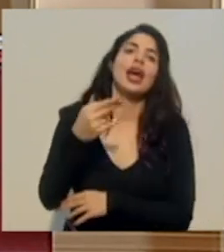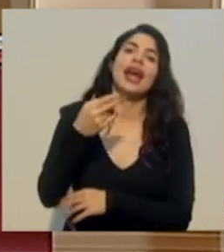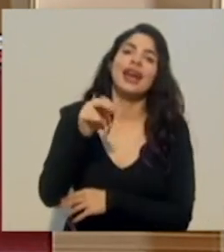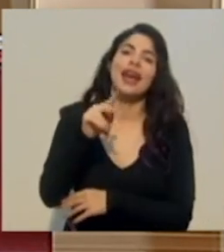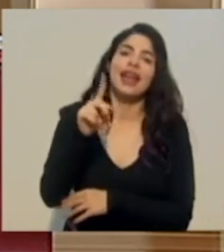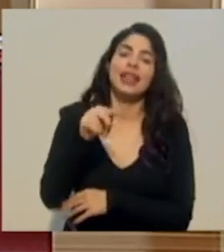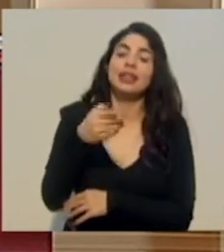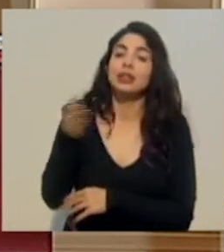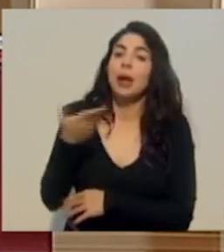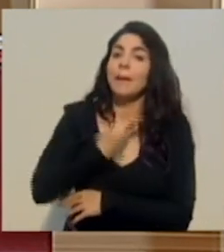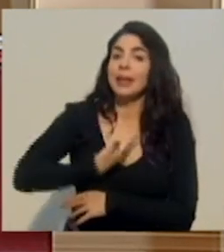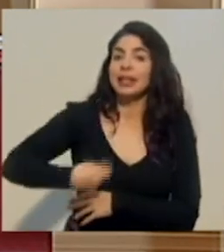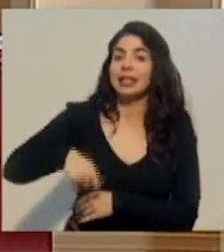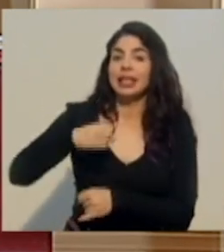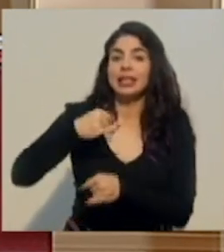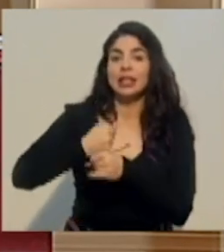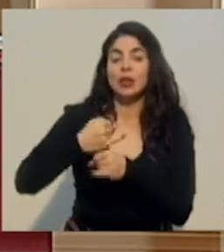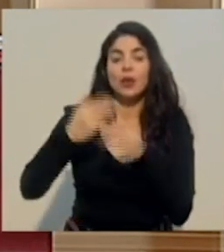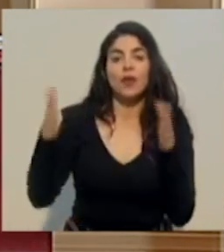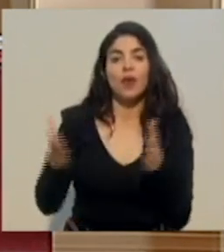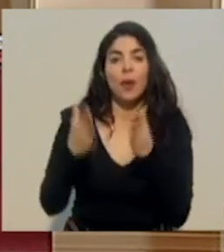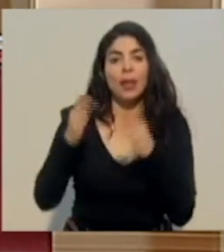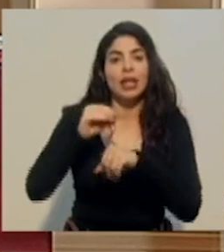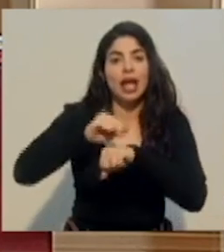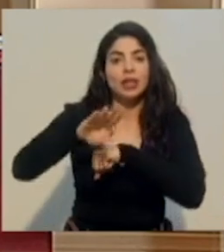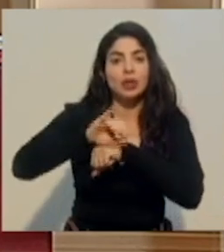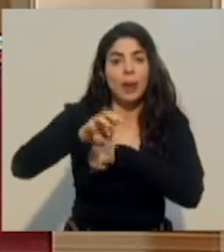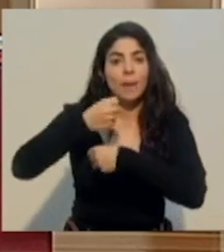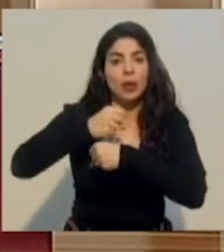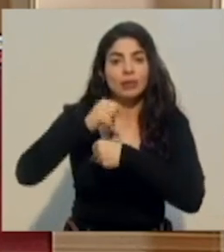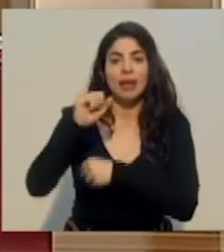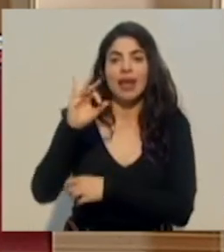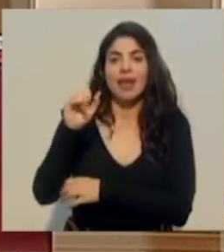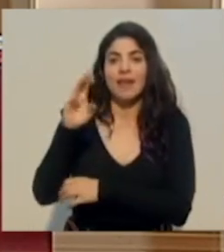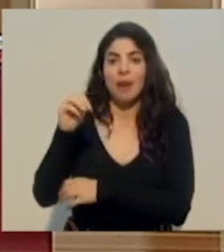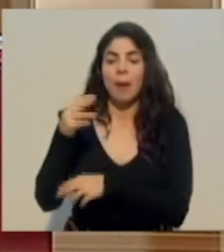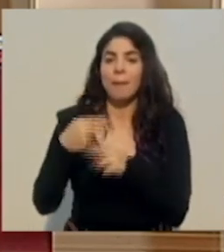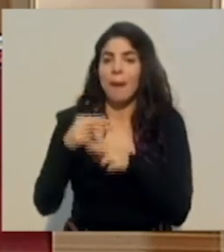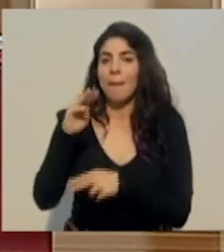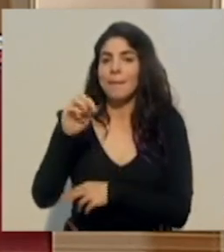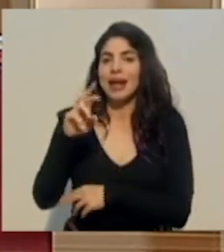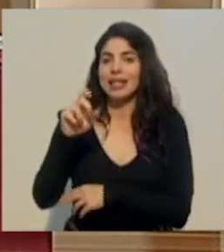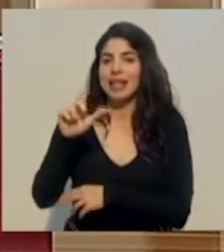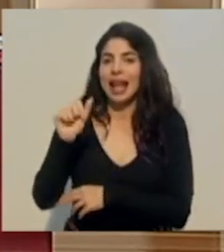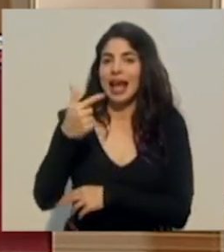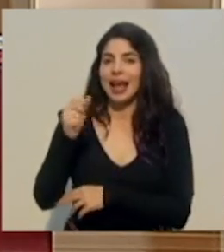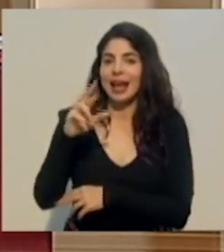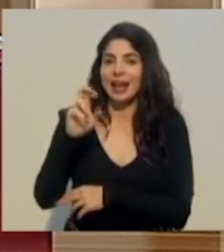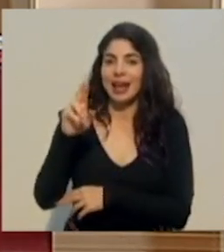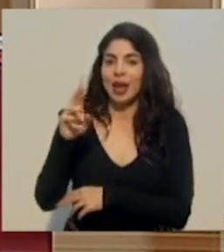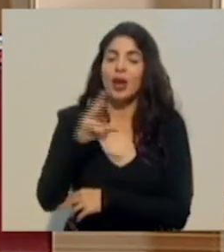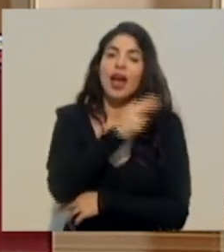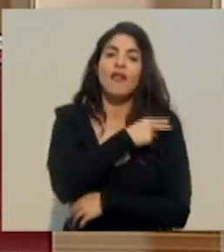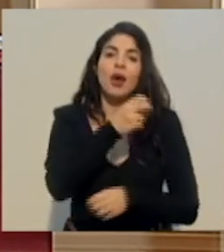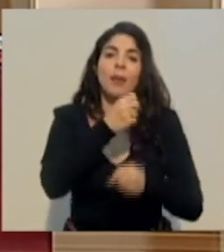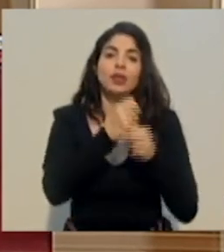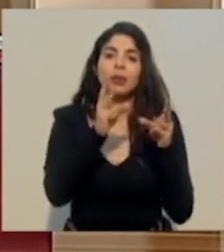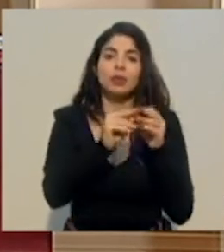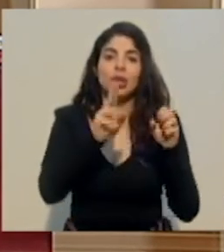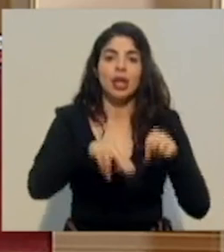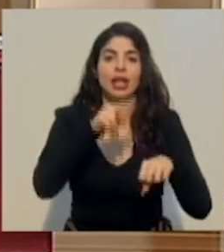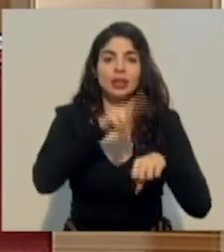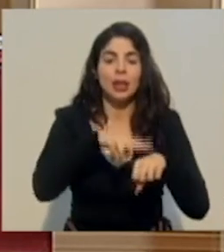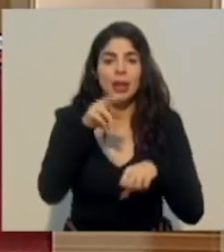a la presidenta ejecutiva del Instituto de Fomento y Asesoría Municipal, IFAM, Marcela Guerrero, y al jefe de operaciones de la Comisión